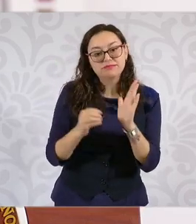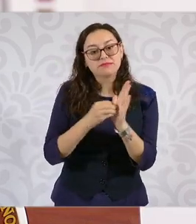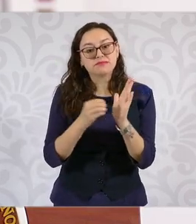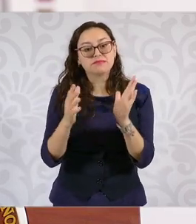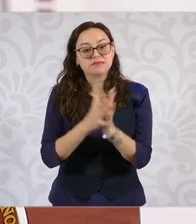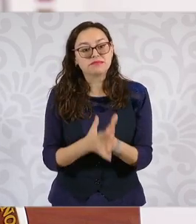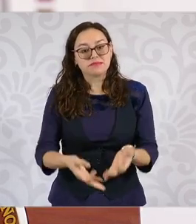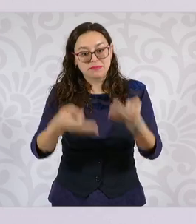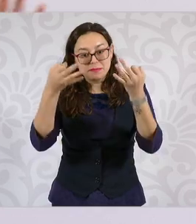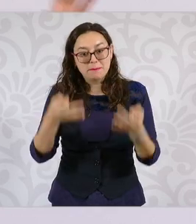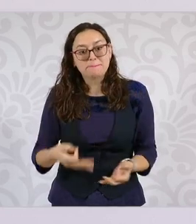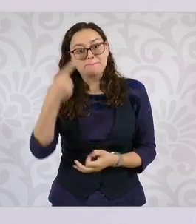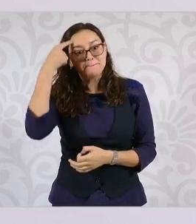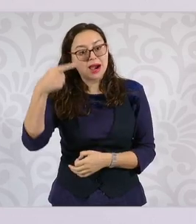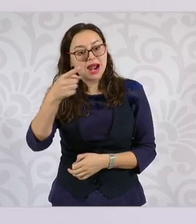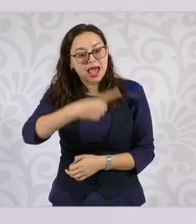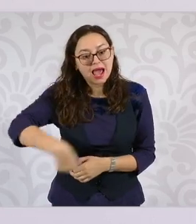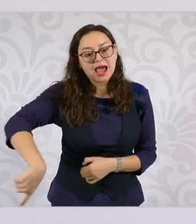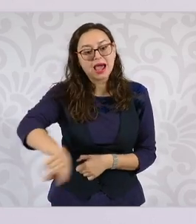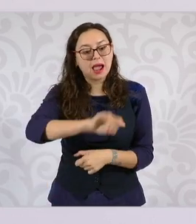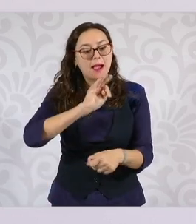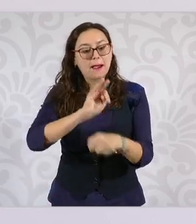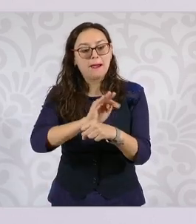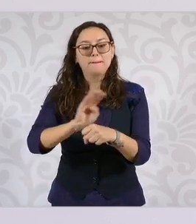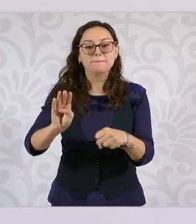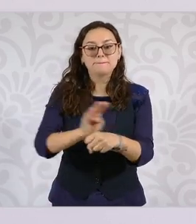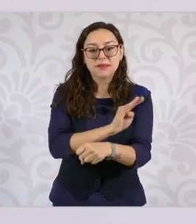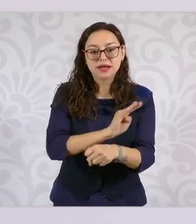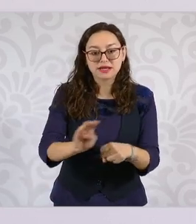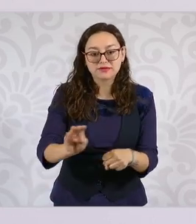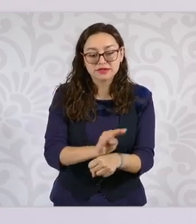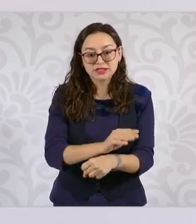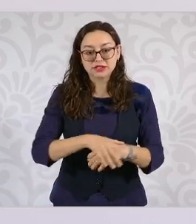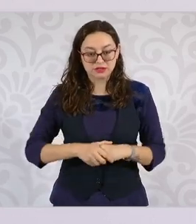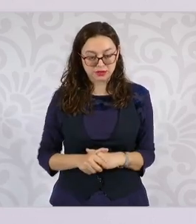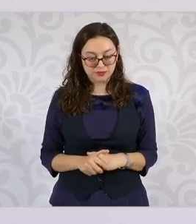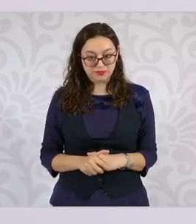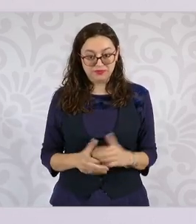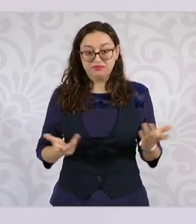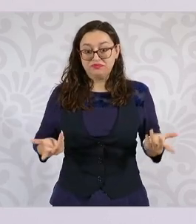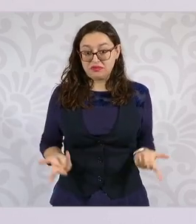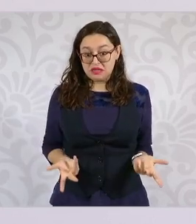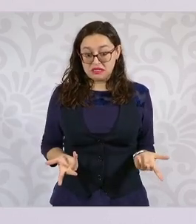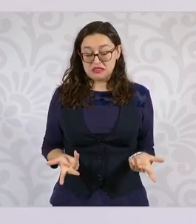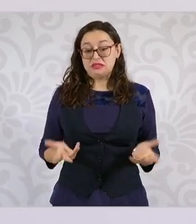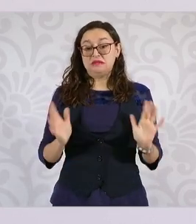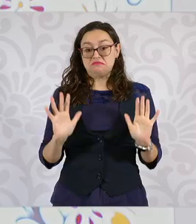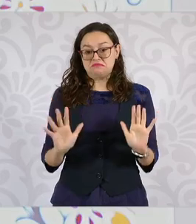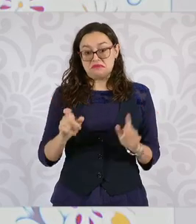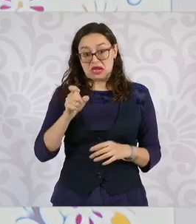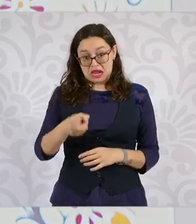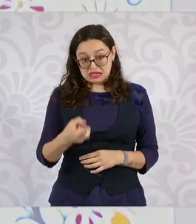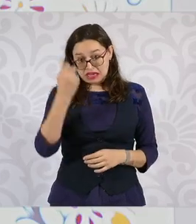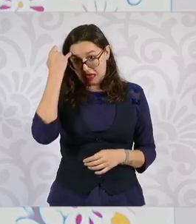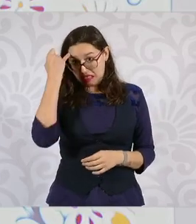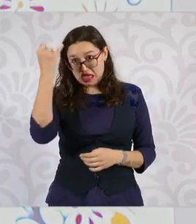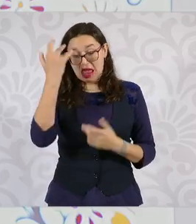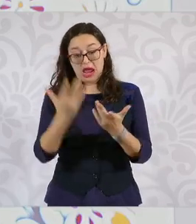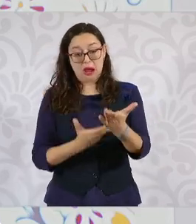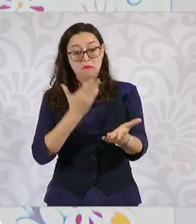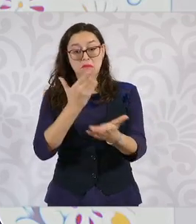aislado. Se trabajó por la Secretaría del Trabajo durante varios meses